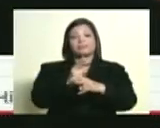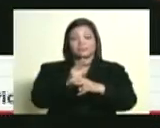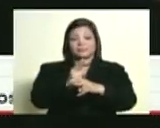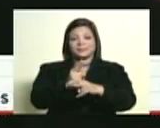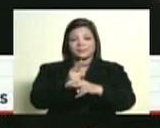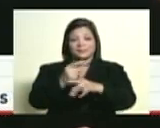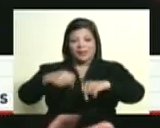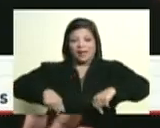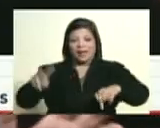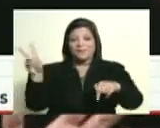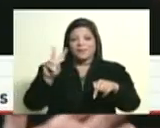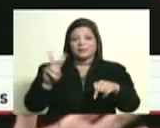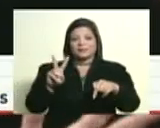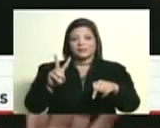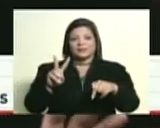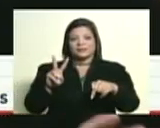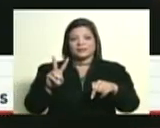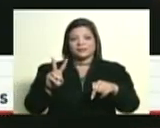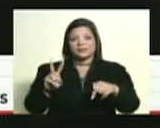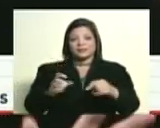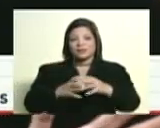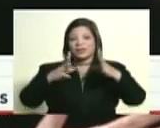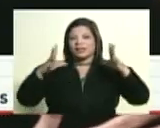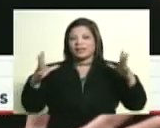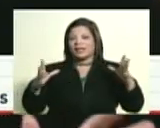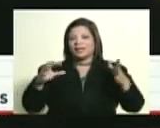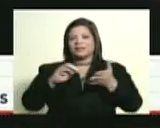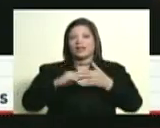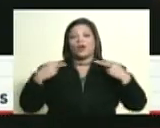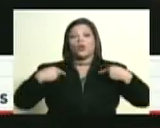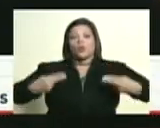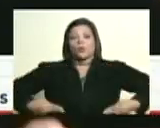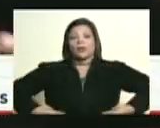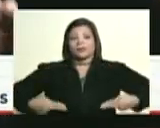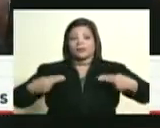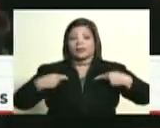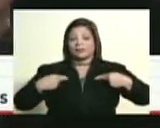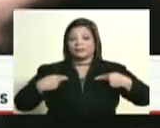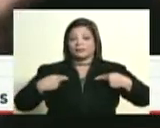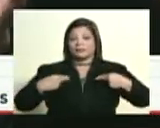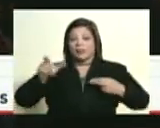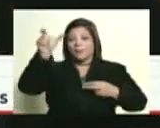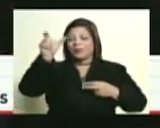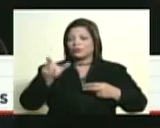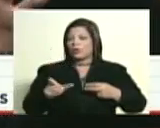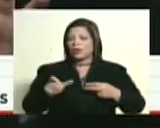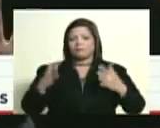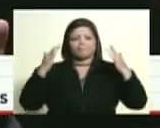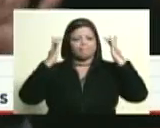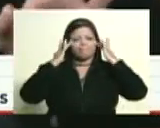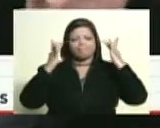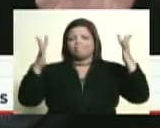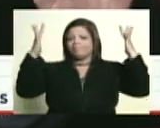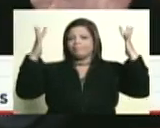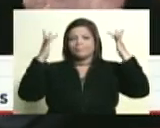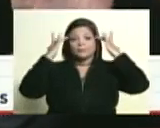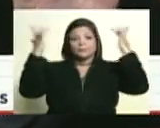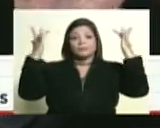uno de los colosos de la historia de la humanidad. Esos seres excepcionales que